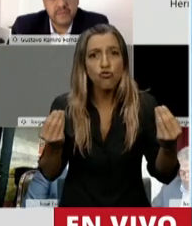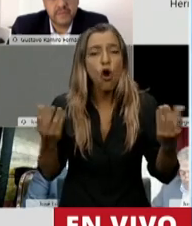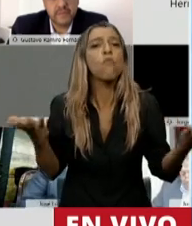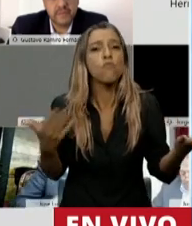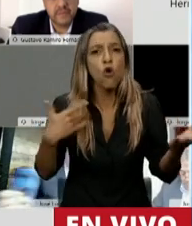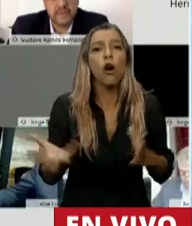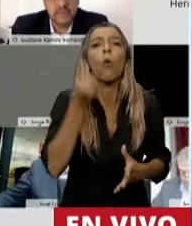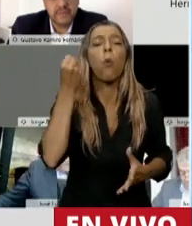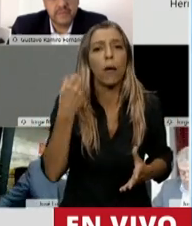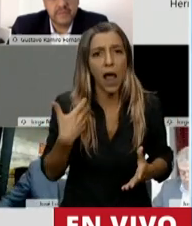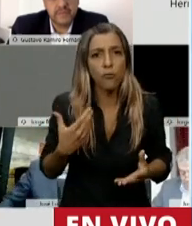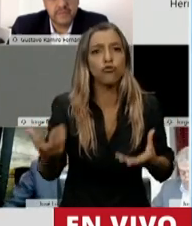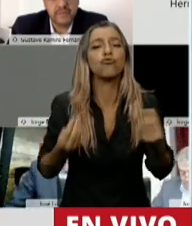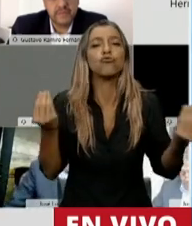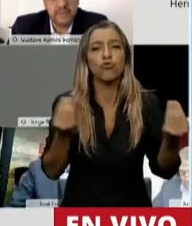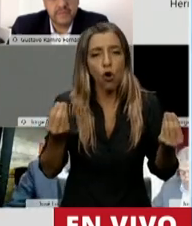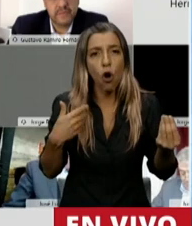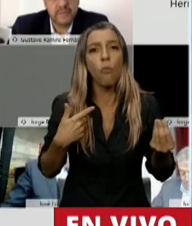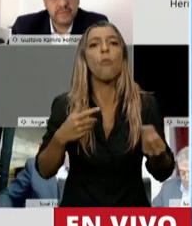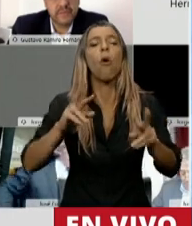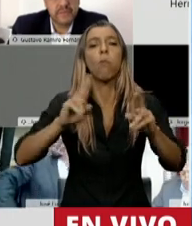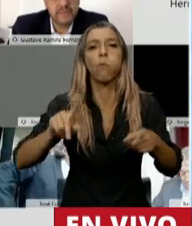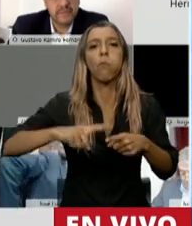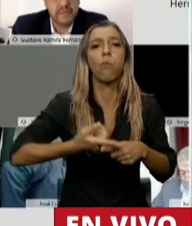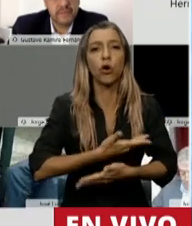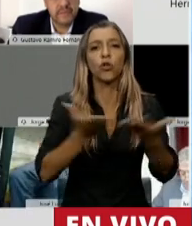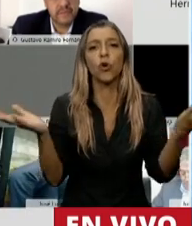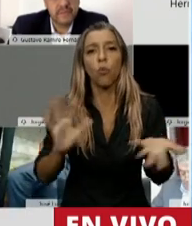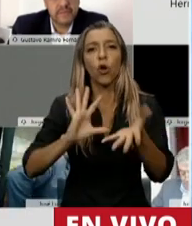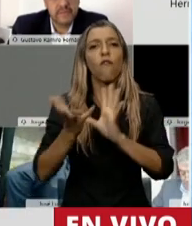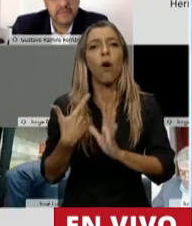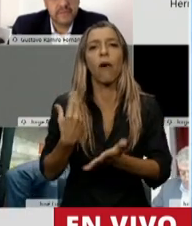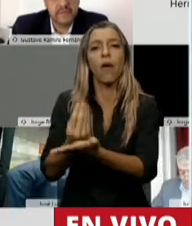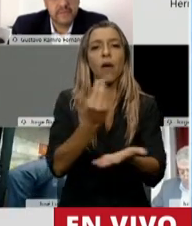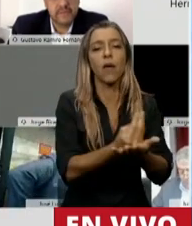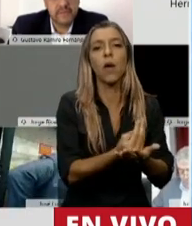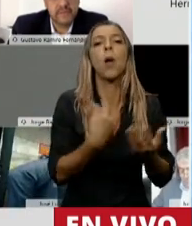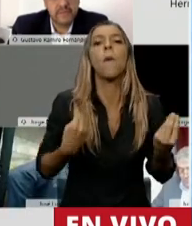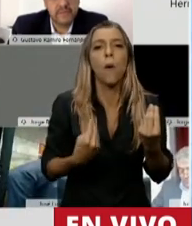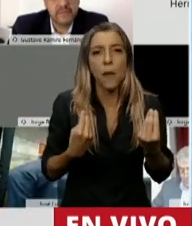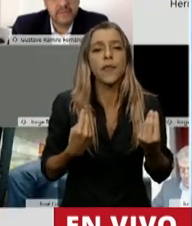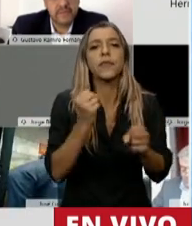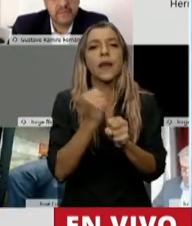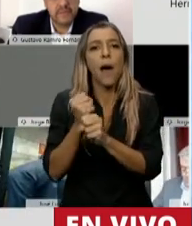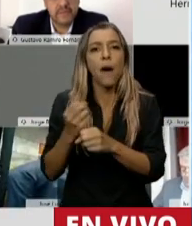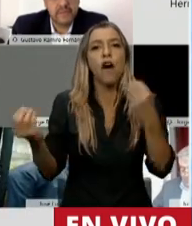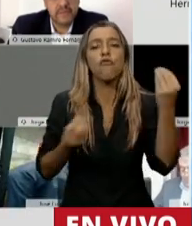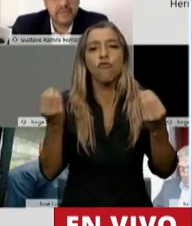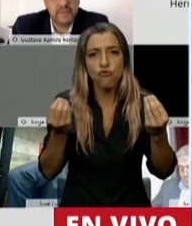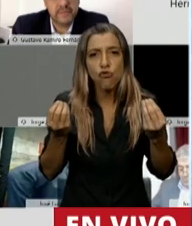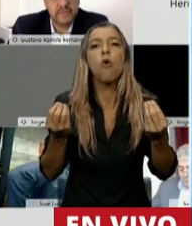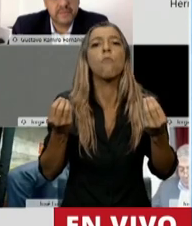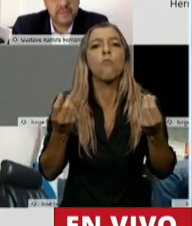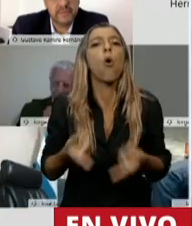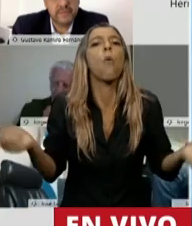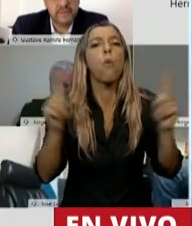vamos a recuperar? ¿Y qué políticas y qué programas de empleo vamos a generar desde este Congreso para recuperar los más de